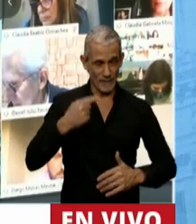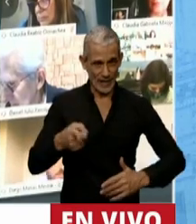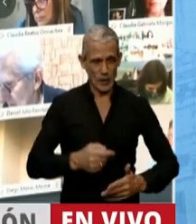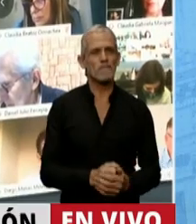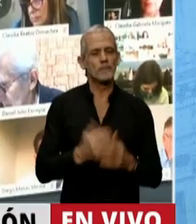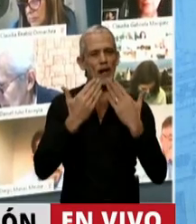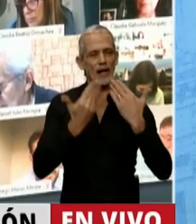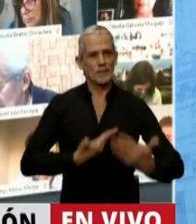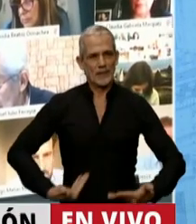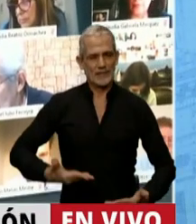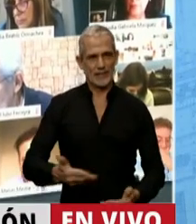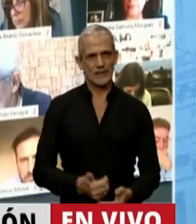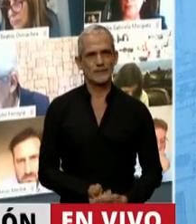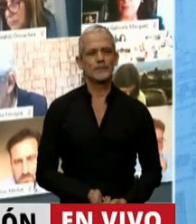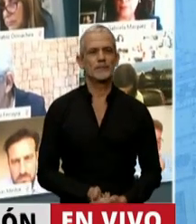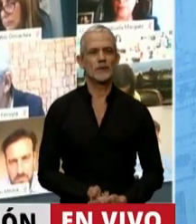Gracias, señor Presidente.